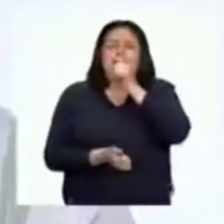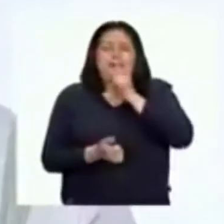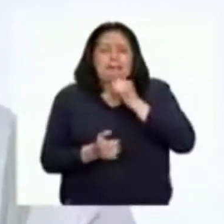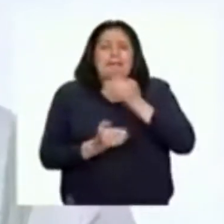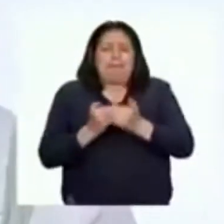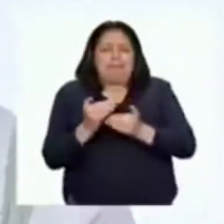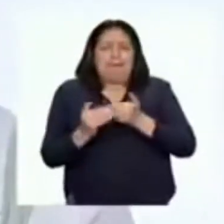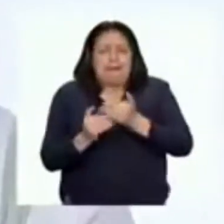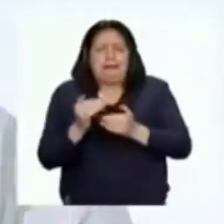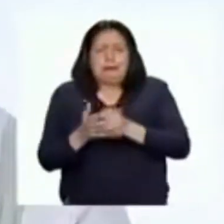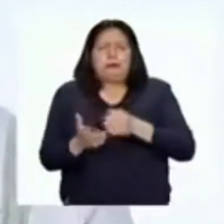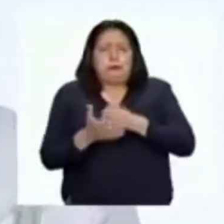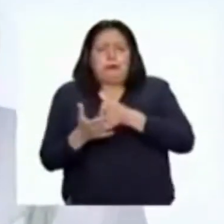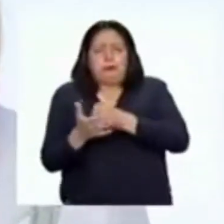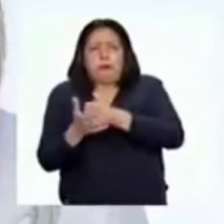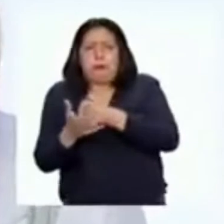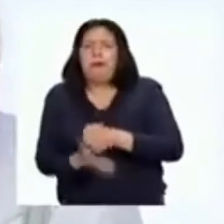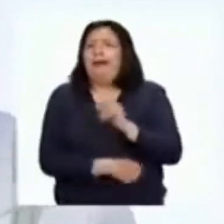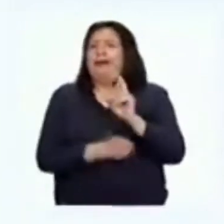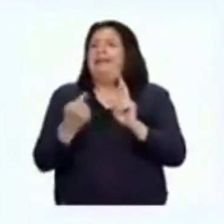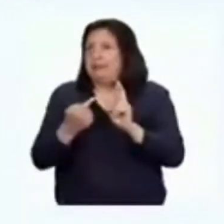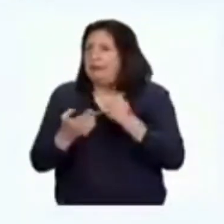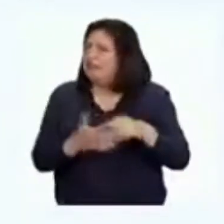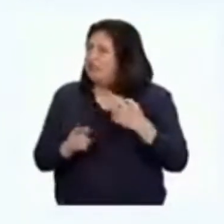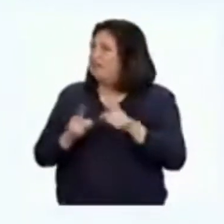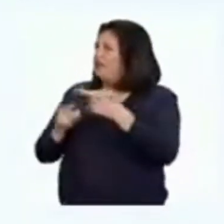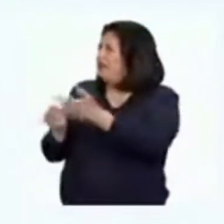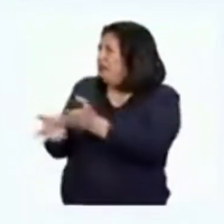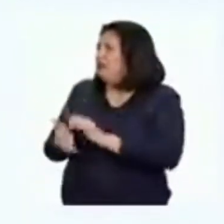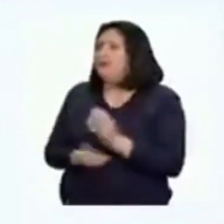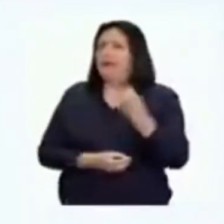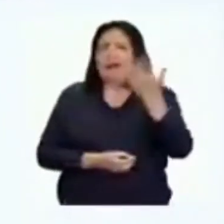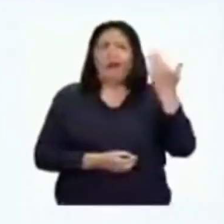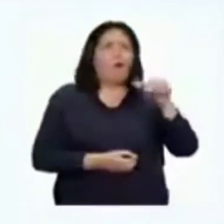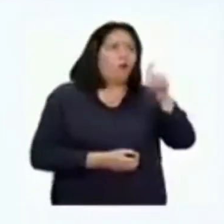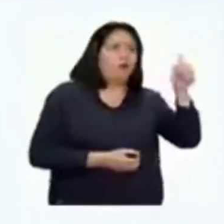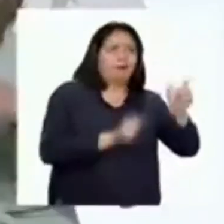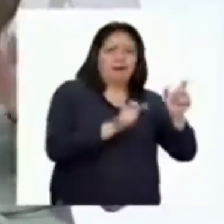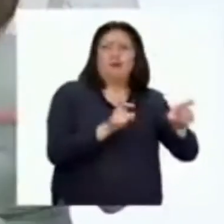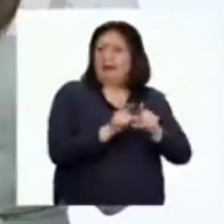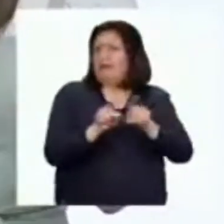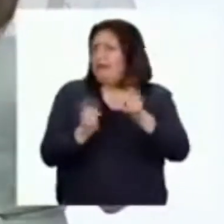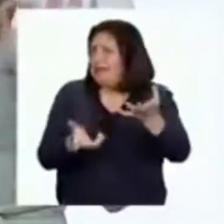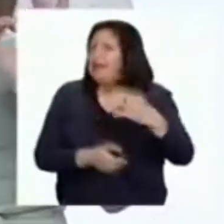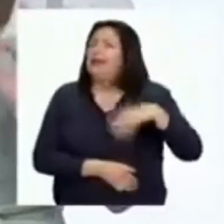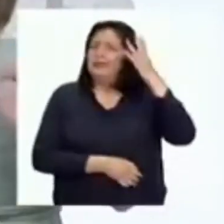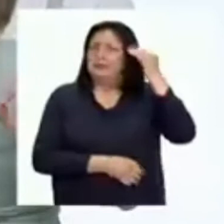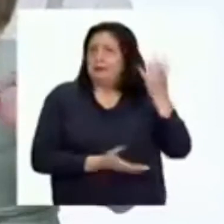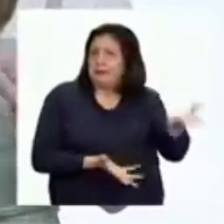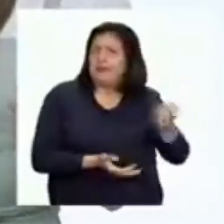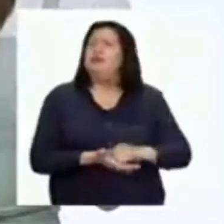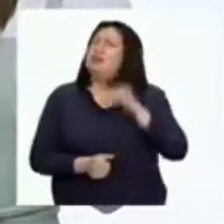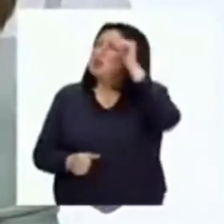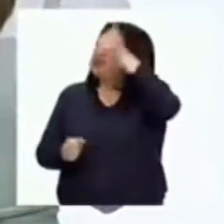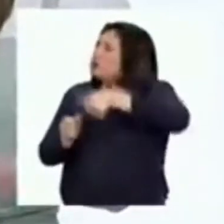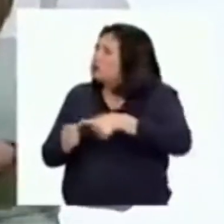resiliencia la podemos encontrar en diferentes situaciones por las que han pasado muchas personas. Por ejemplo, recuerdo